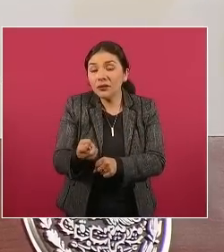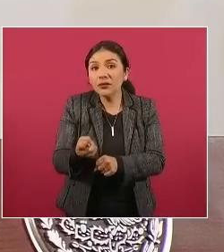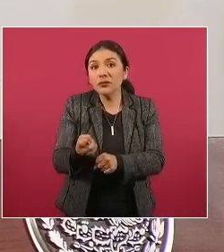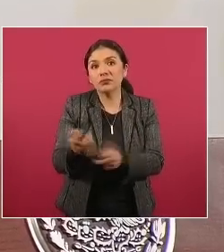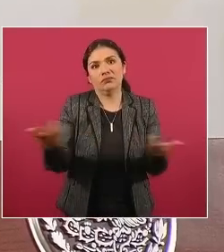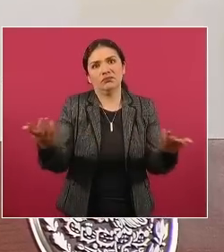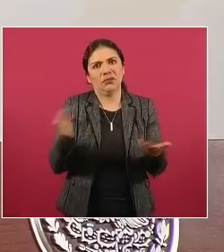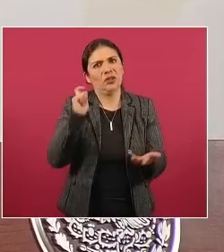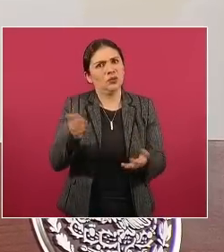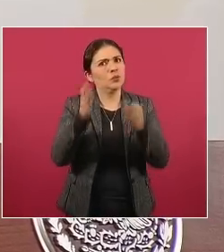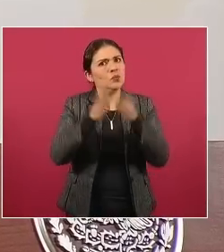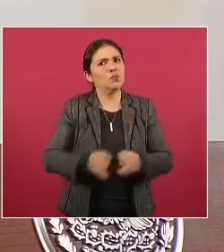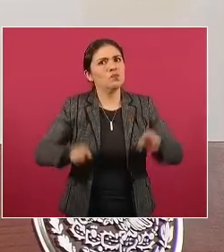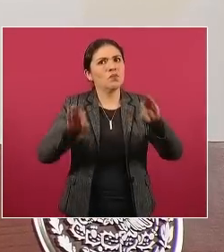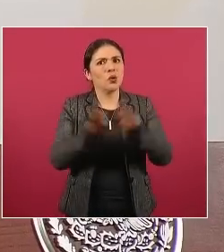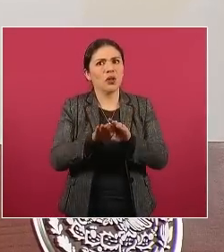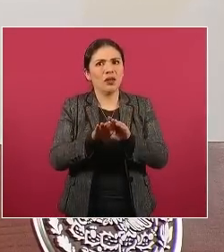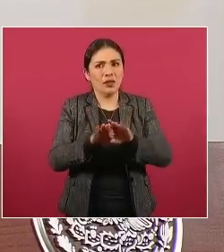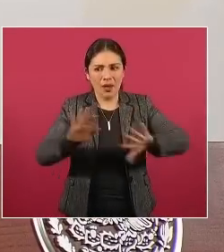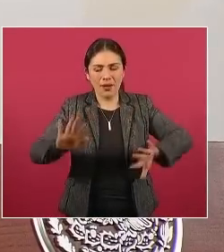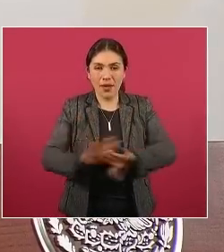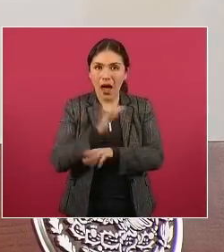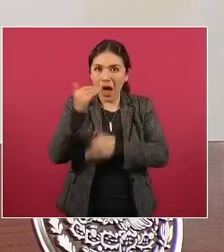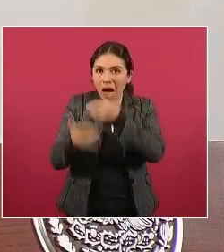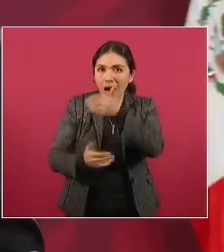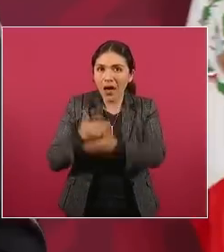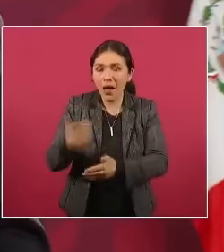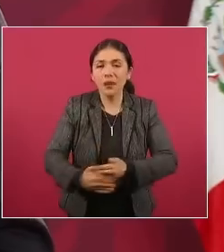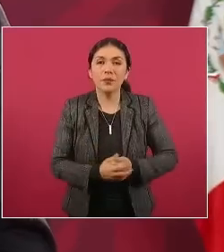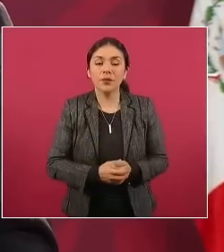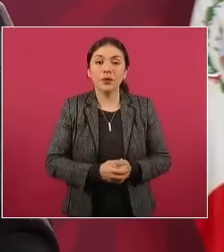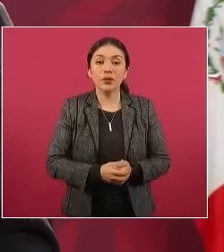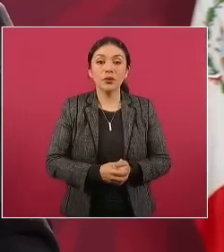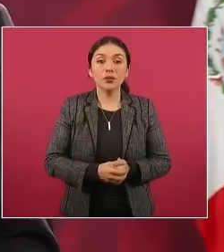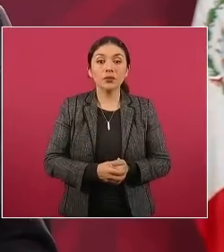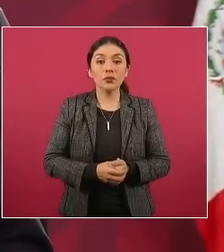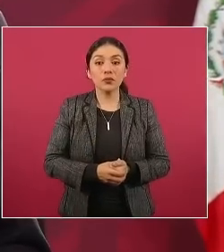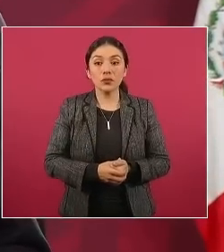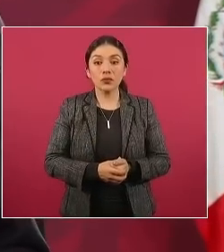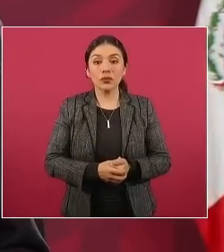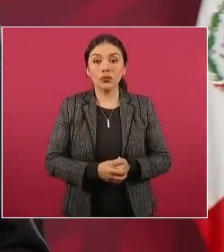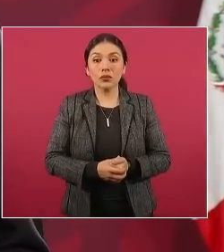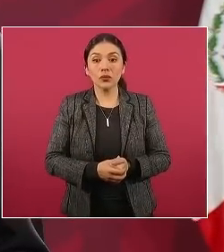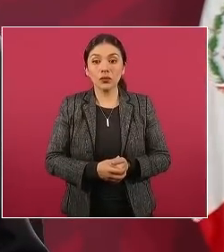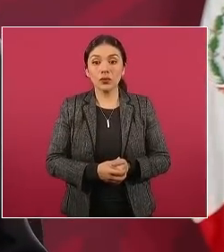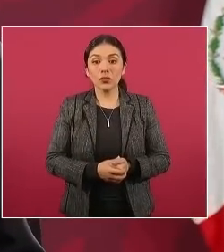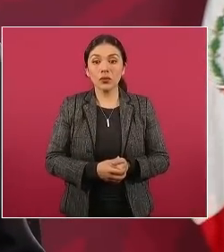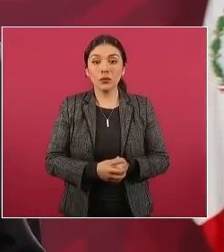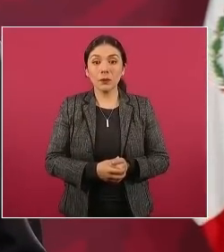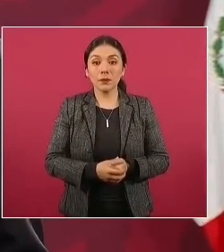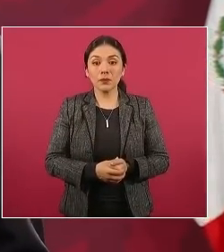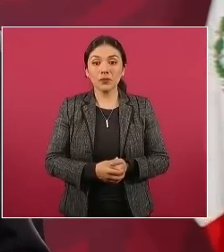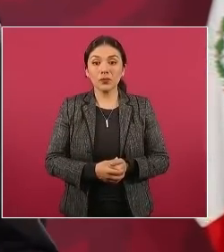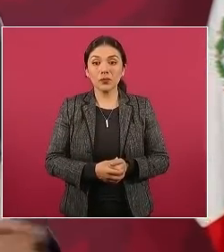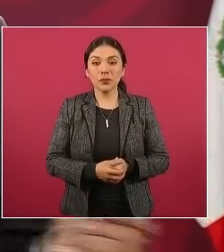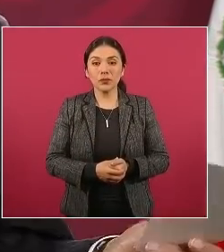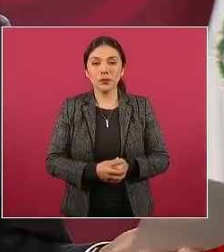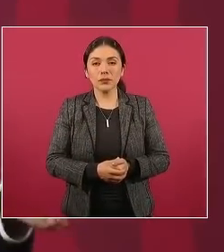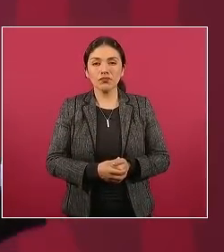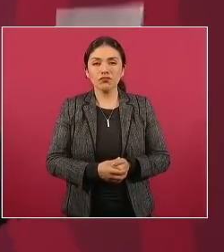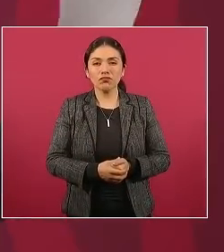La obediencia debida no causa exención de responsabilidad.